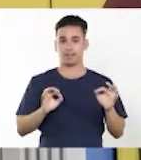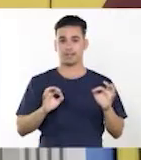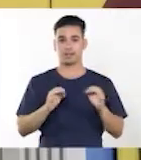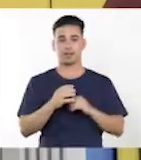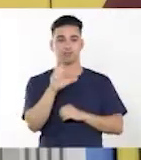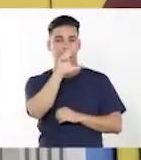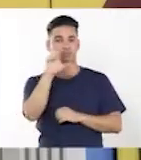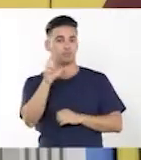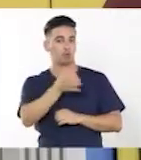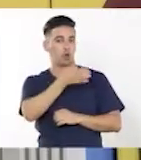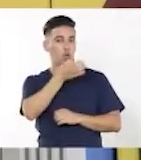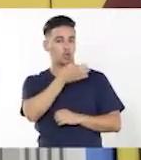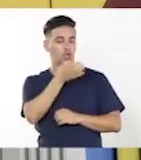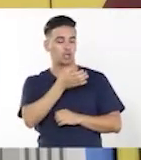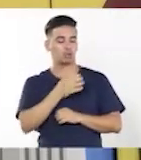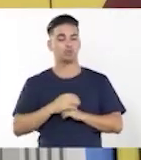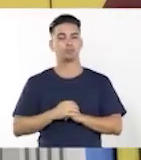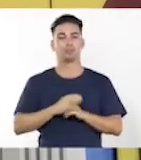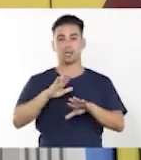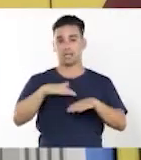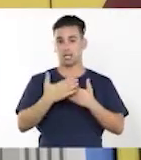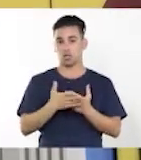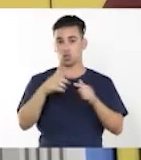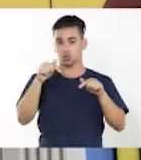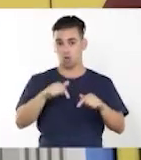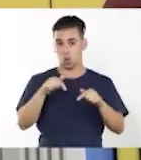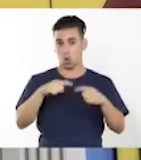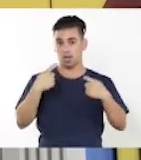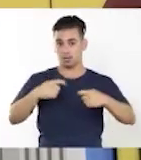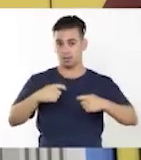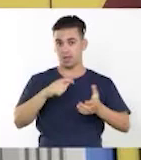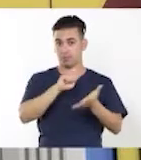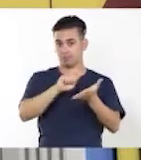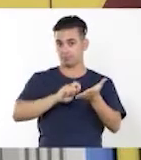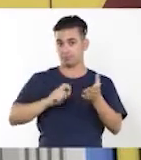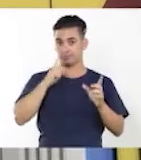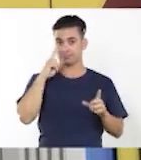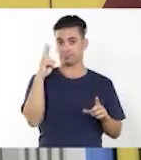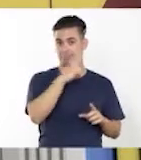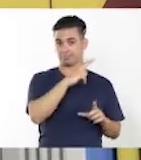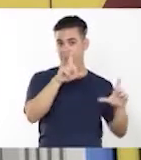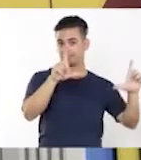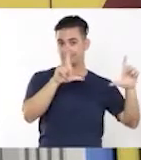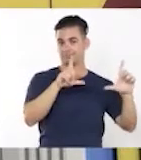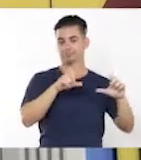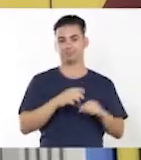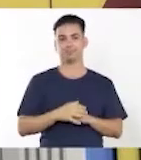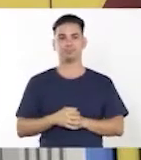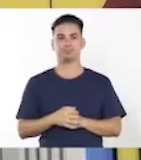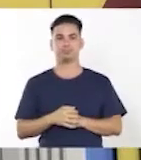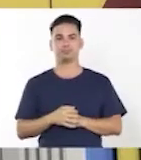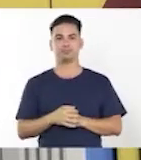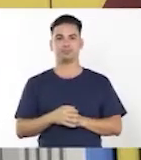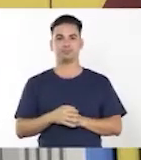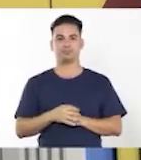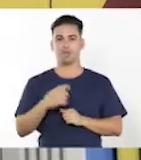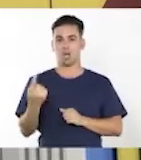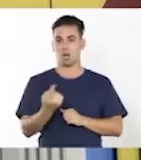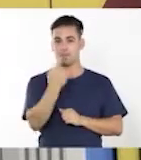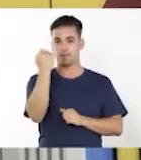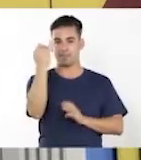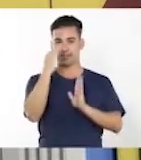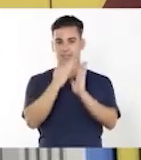los diferentes ejercicios que le vamos a dar. Vamos a pasar entonces, como siempre, a primer